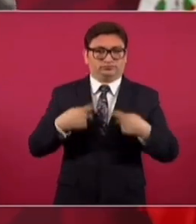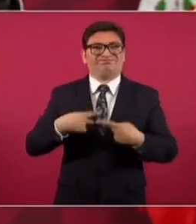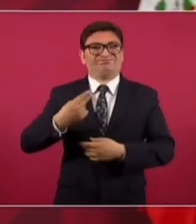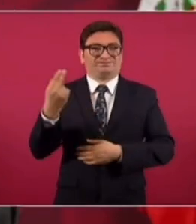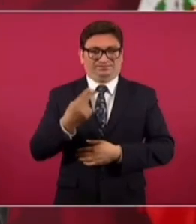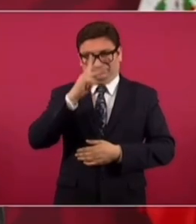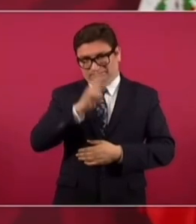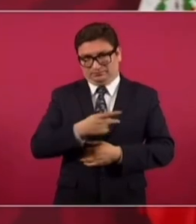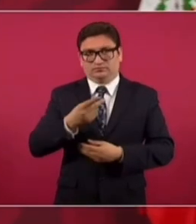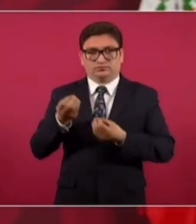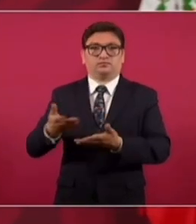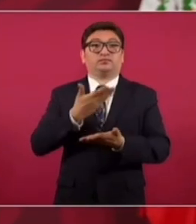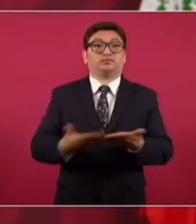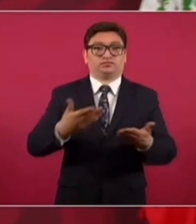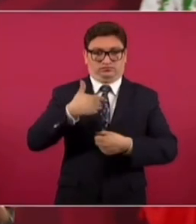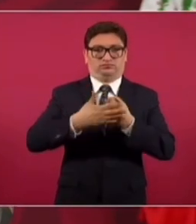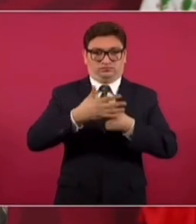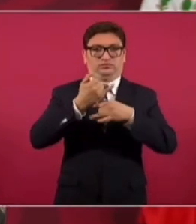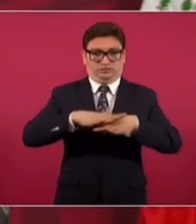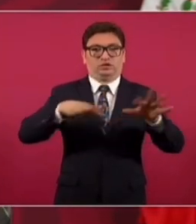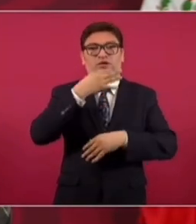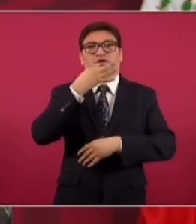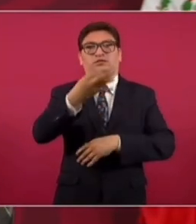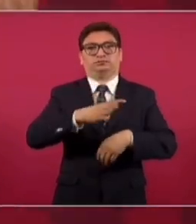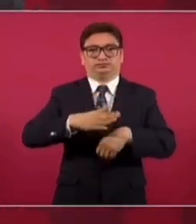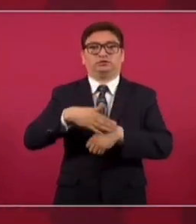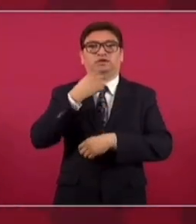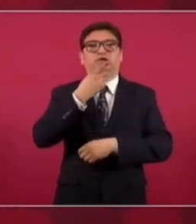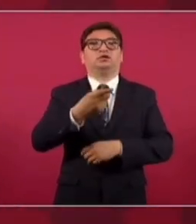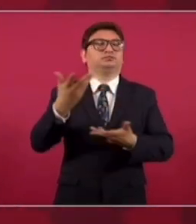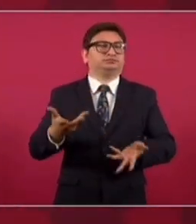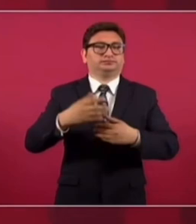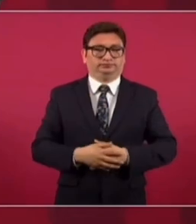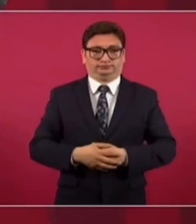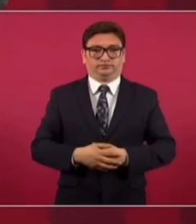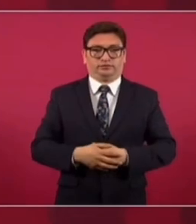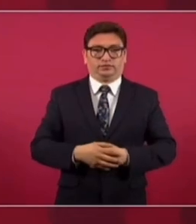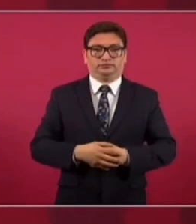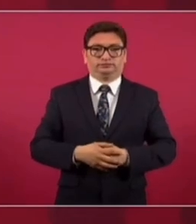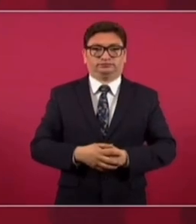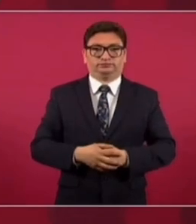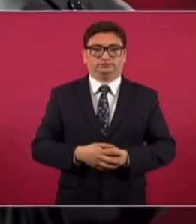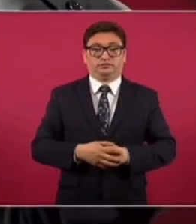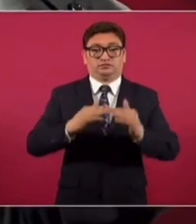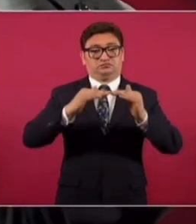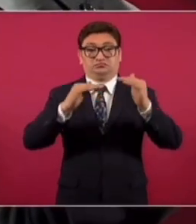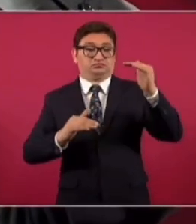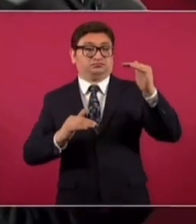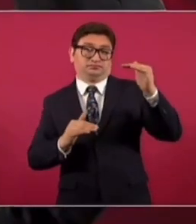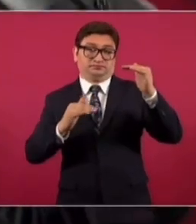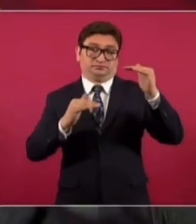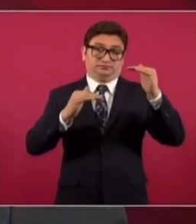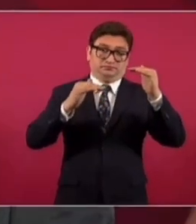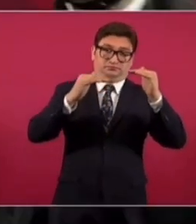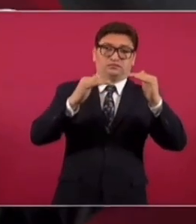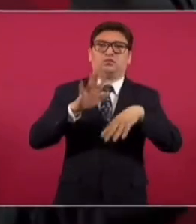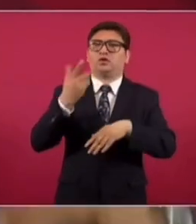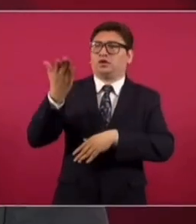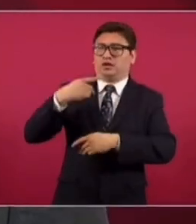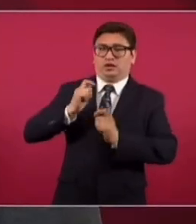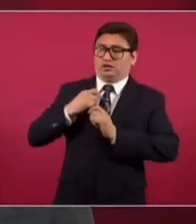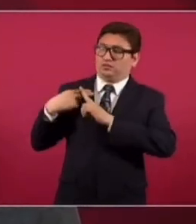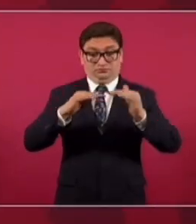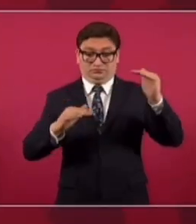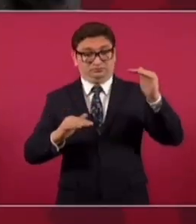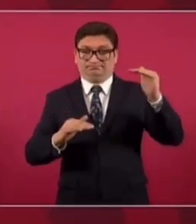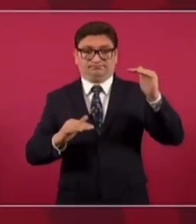Ahora que voy a informar, ya voy a decir de que se redujo la brecha de desigualdad desde que estamos, a pesar de la